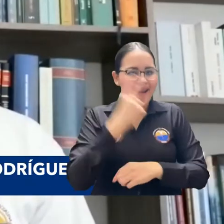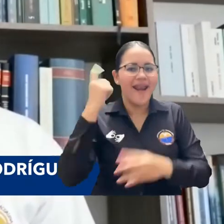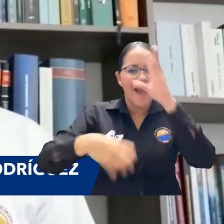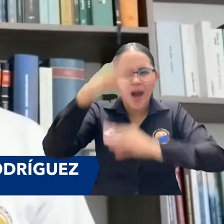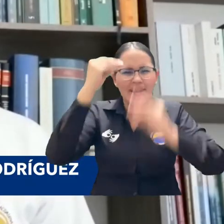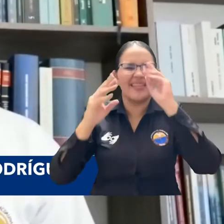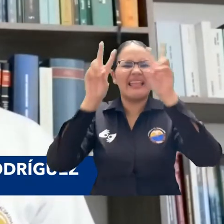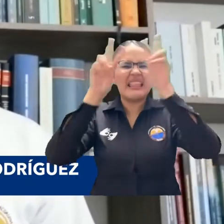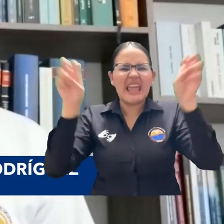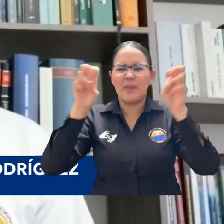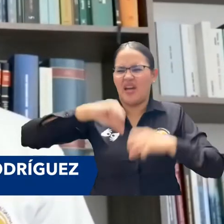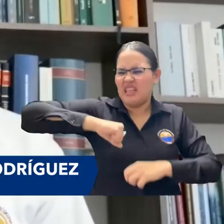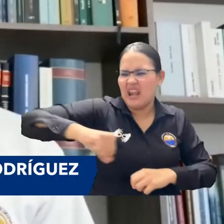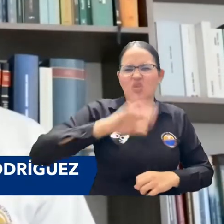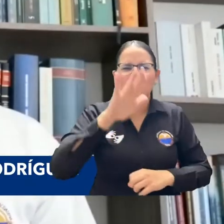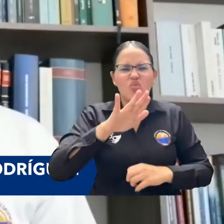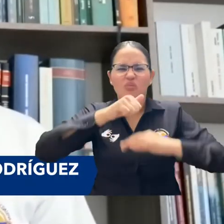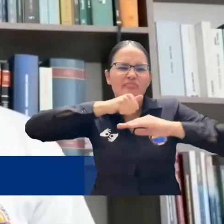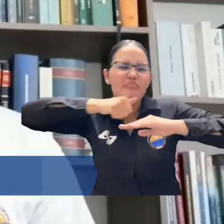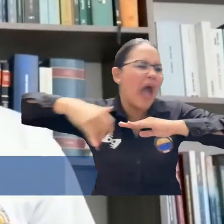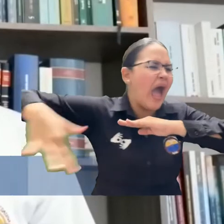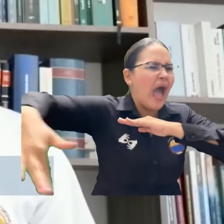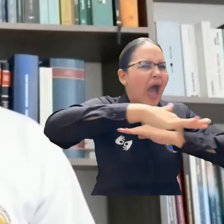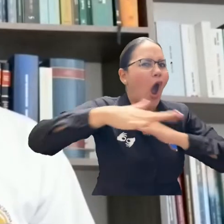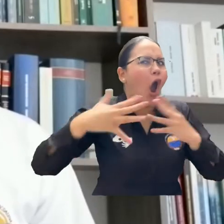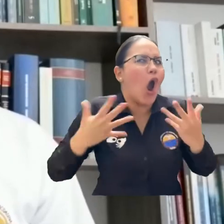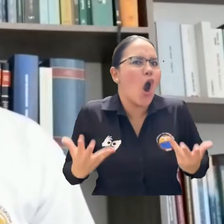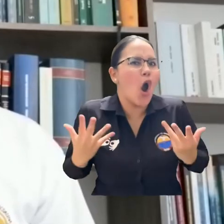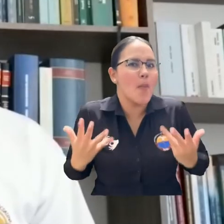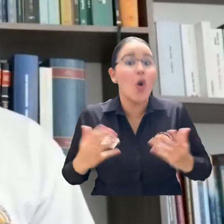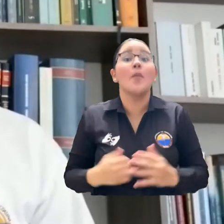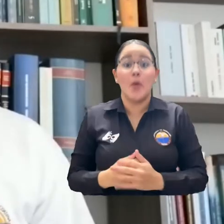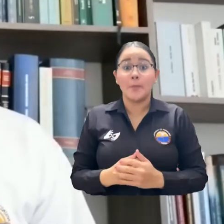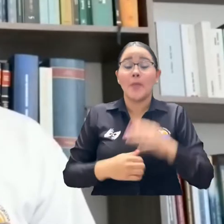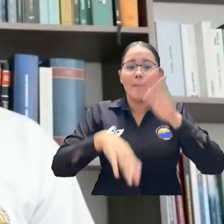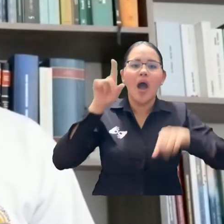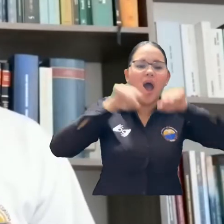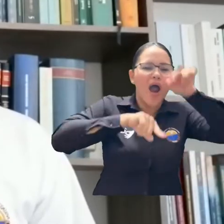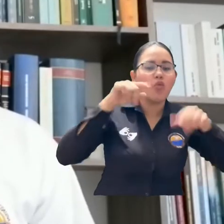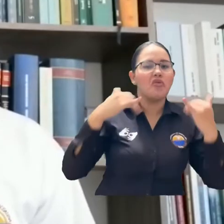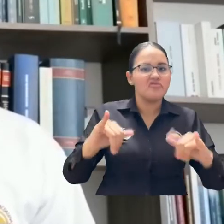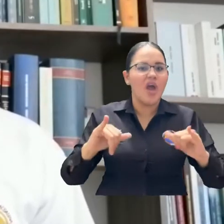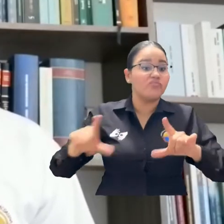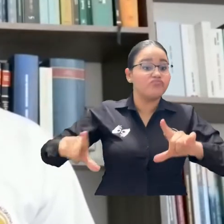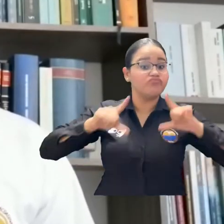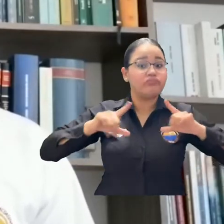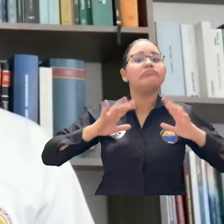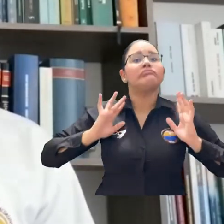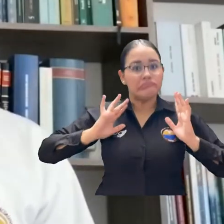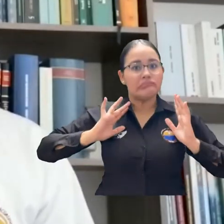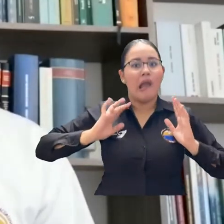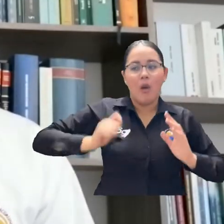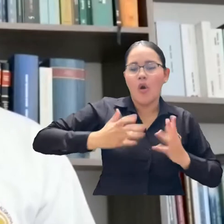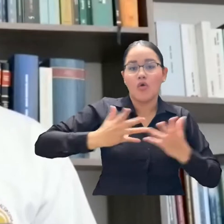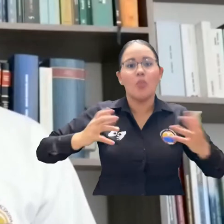Marítimo e Internacional principalmente dirigido a egresados y docentes vinculados a las universidades